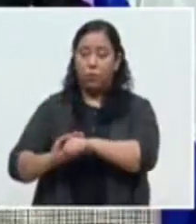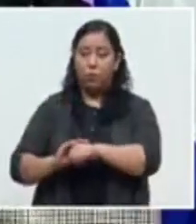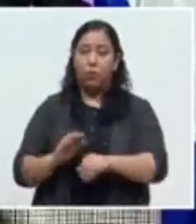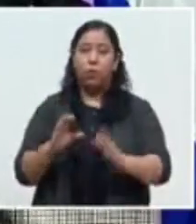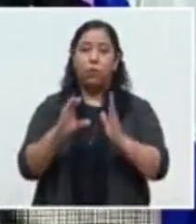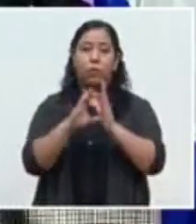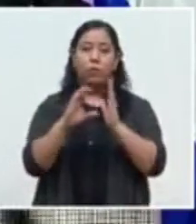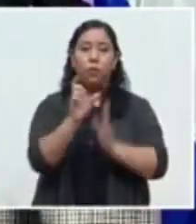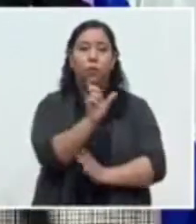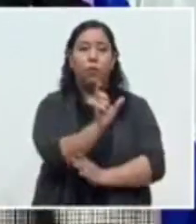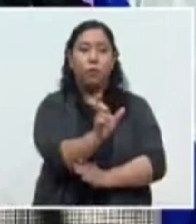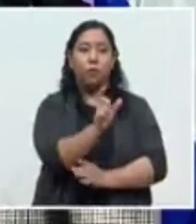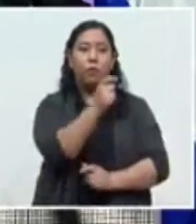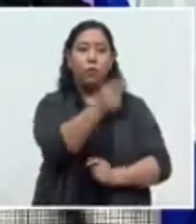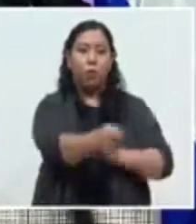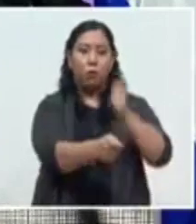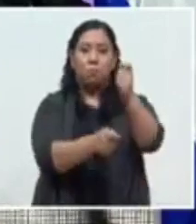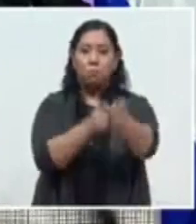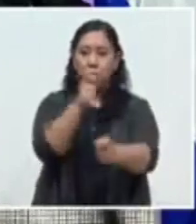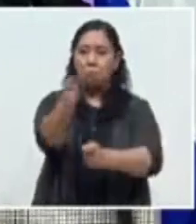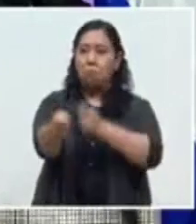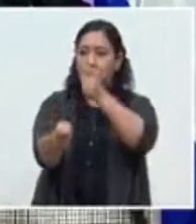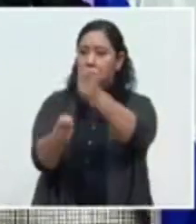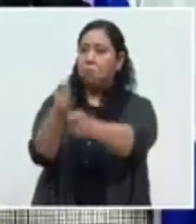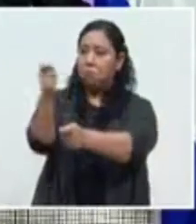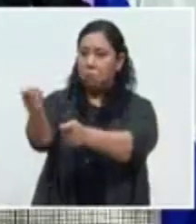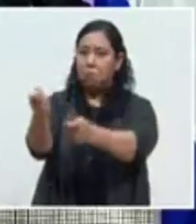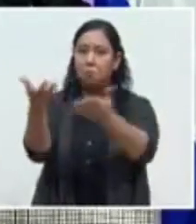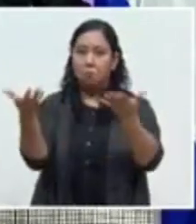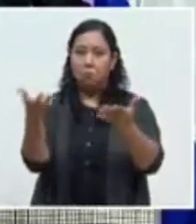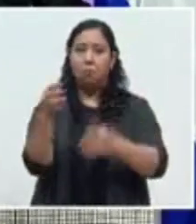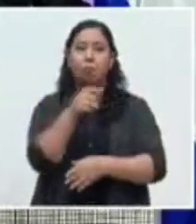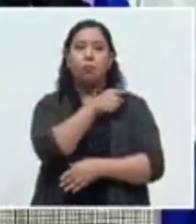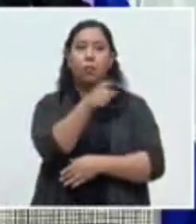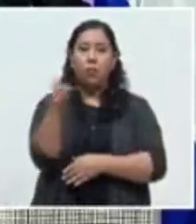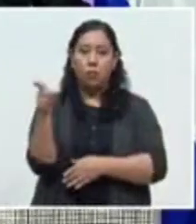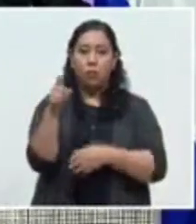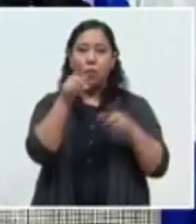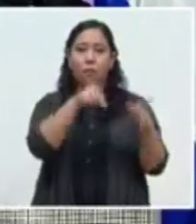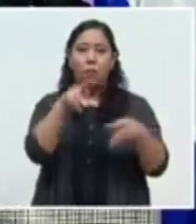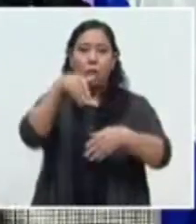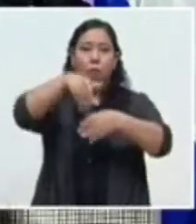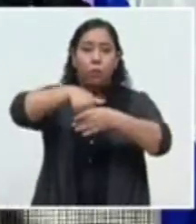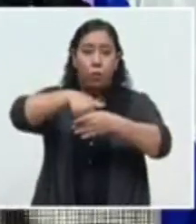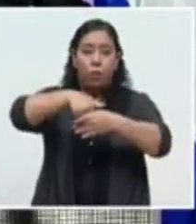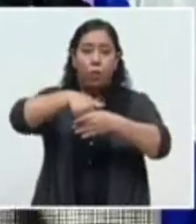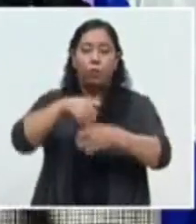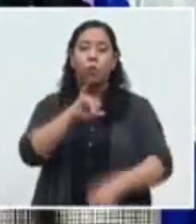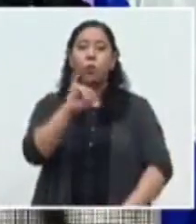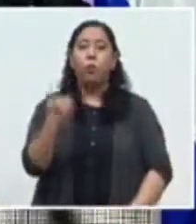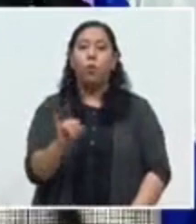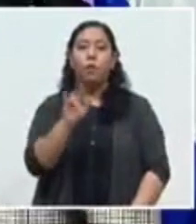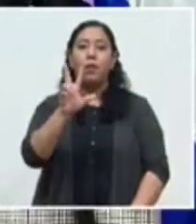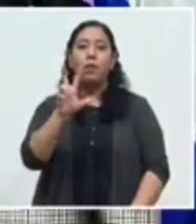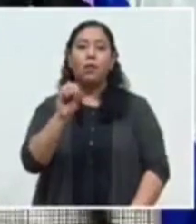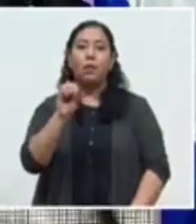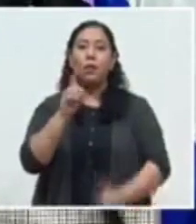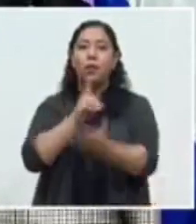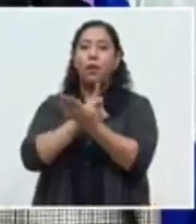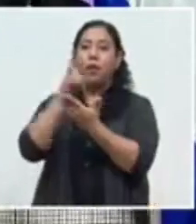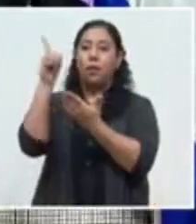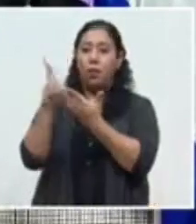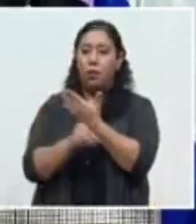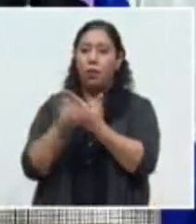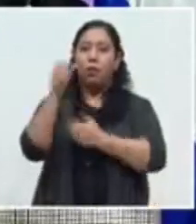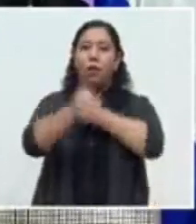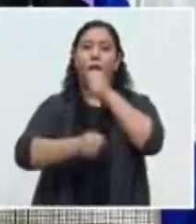credenciales de todos los cargos electos por el voto directo del pueblo hondureño el día jueves 30 de diciembre del